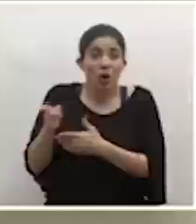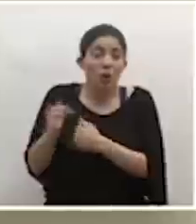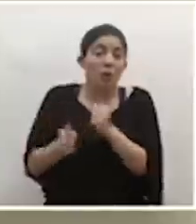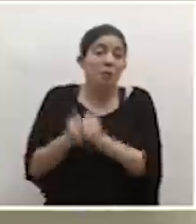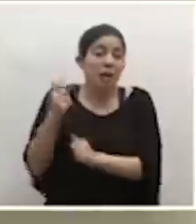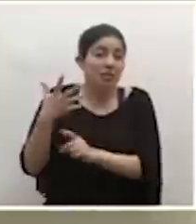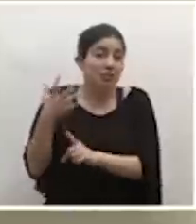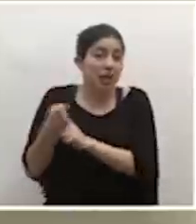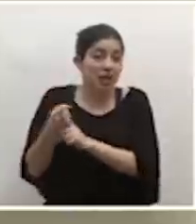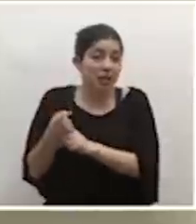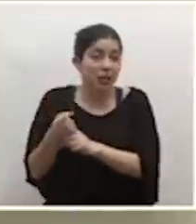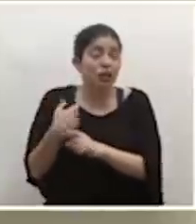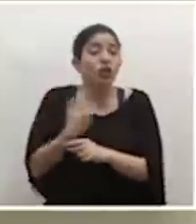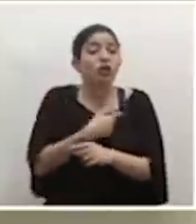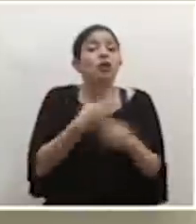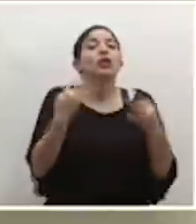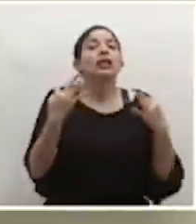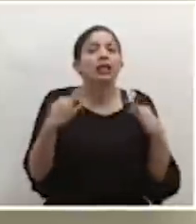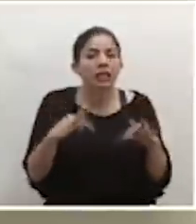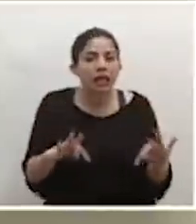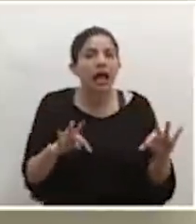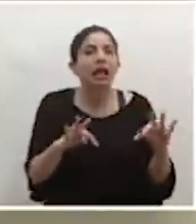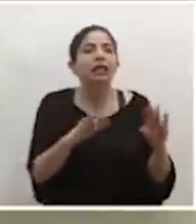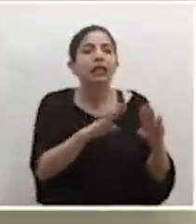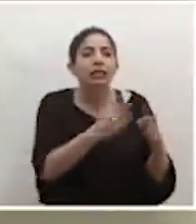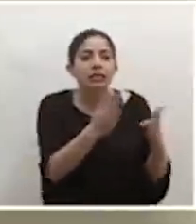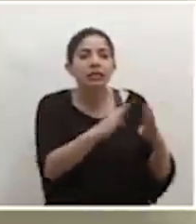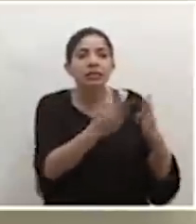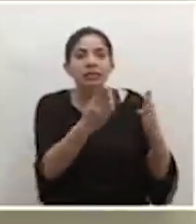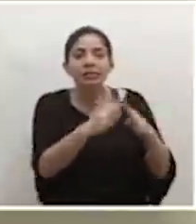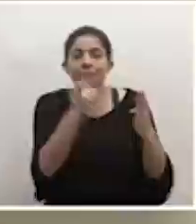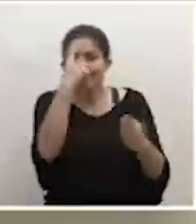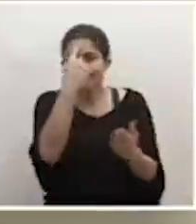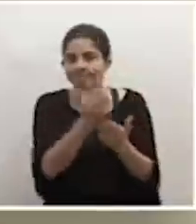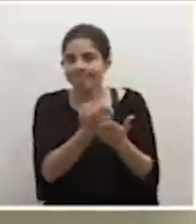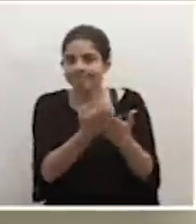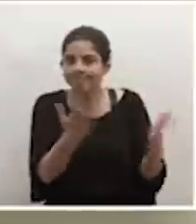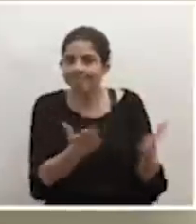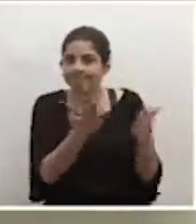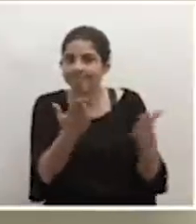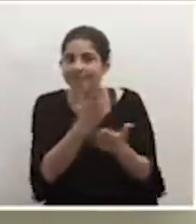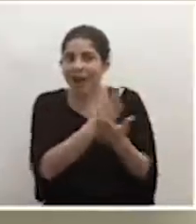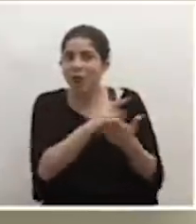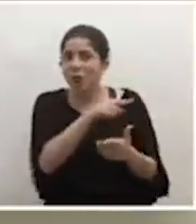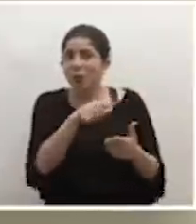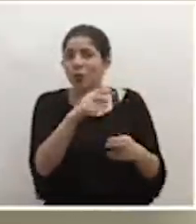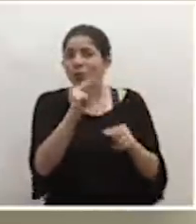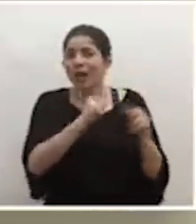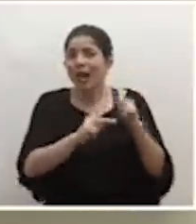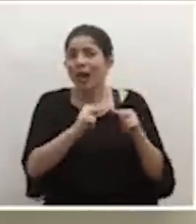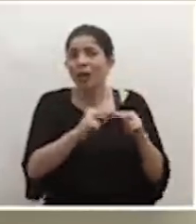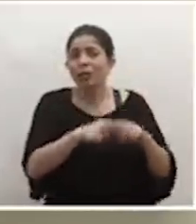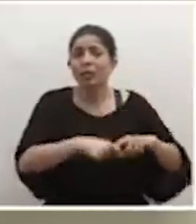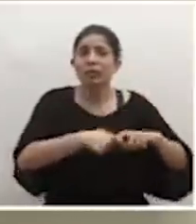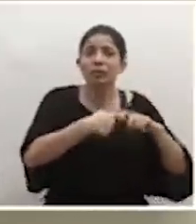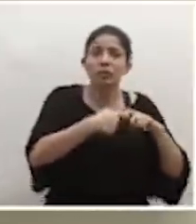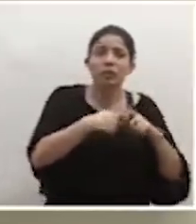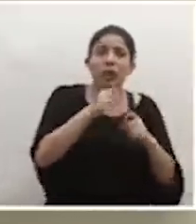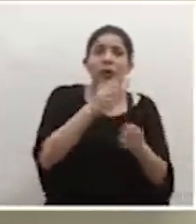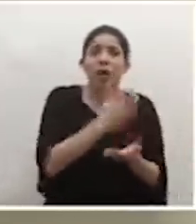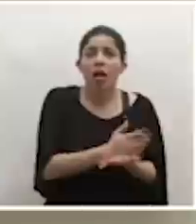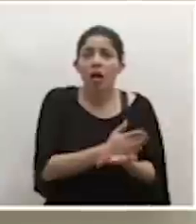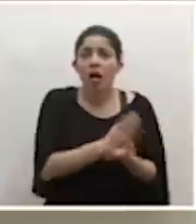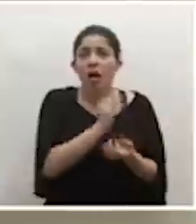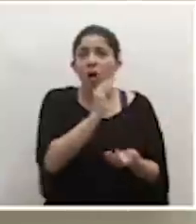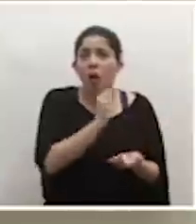más. O estamos tratando de habilitar fases para activación de algunas actividades que han estado pausadas o disminuidas o del todo suspendidas,